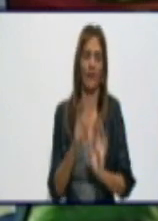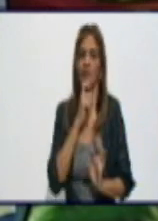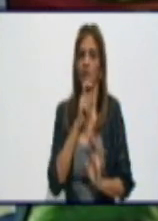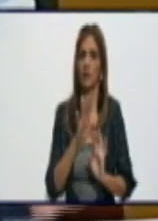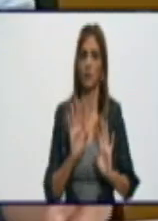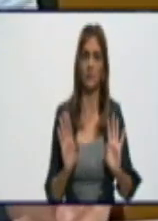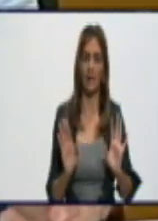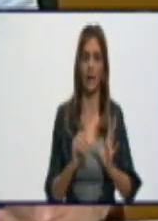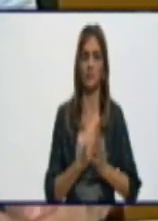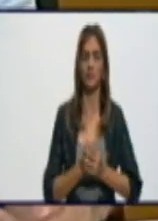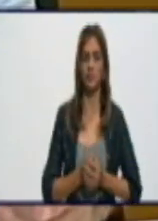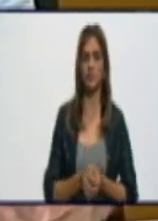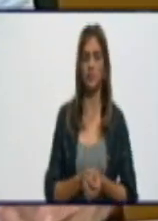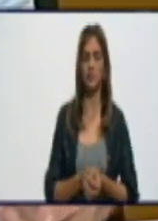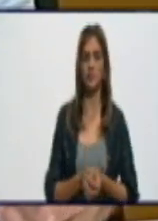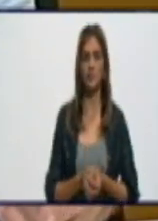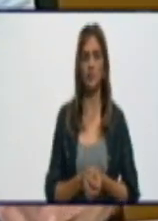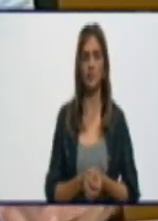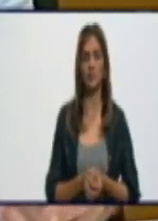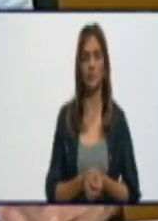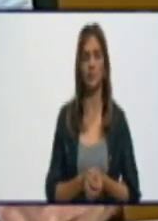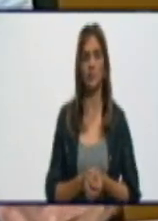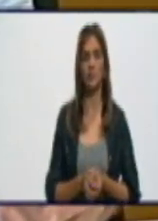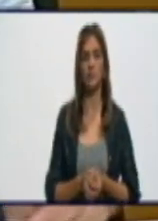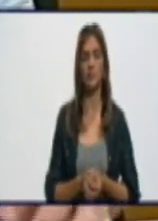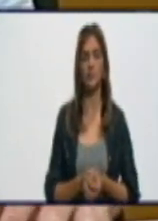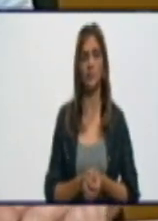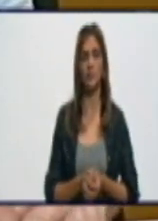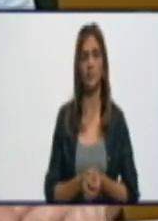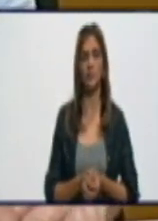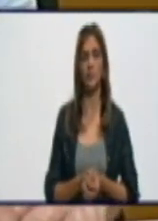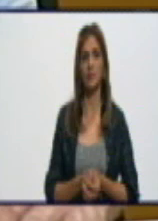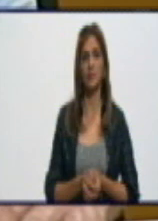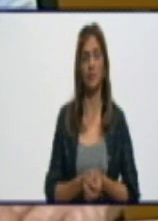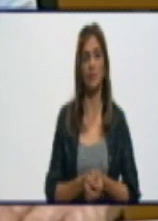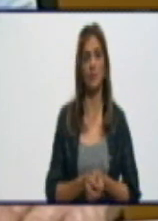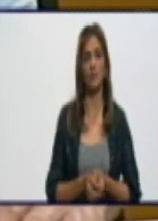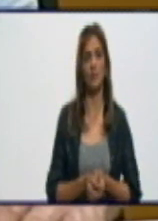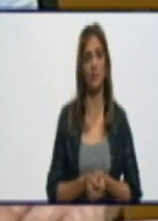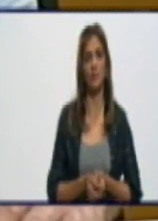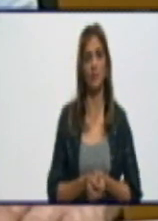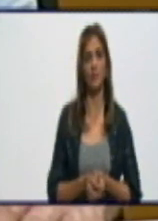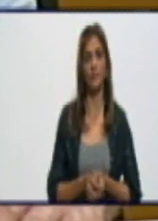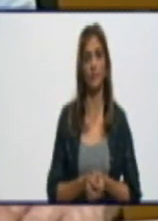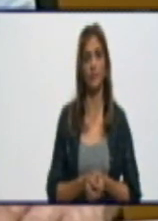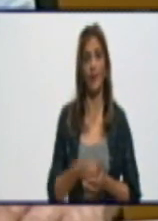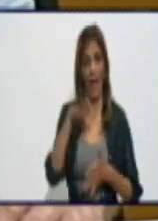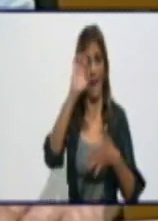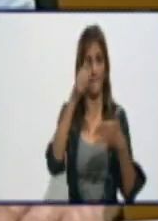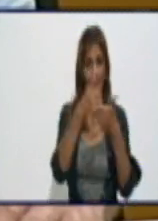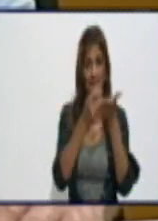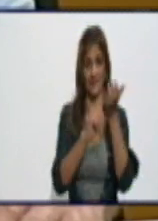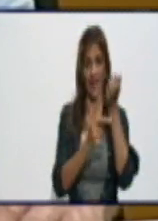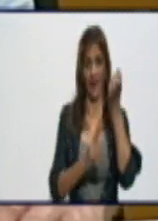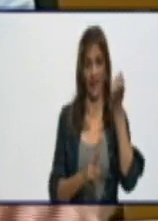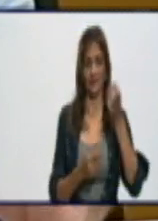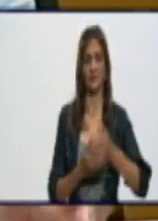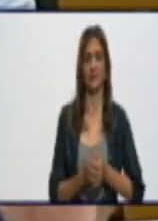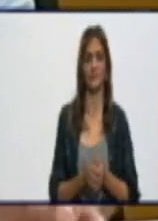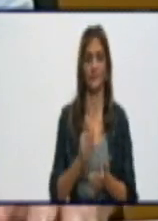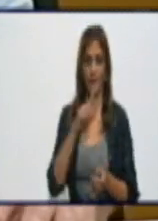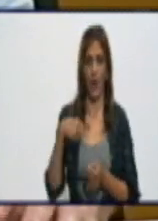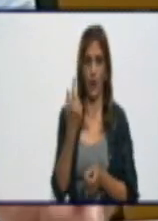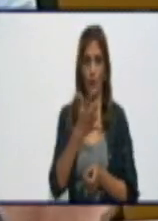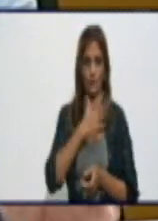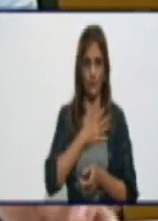y alguna parte de aquí, de la parte vayamos. Esto nosotros inmediatamente procedimos, como está